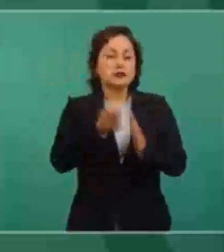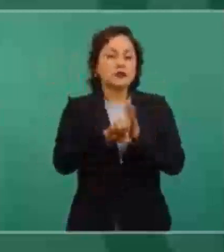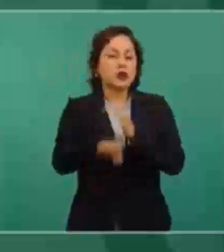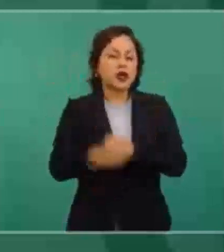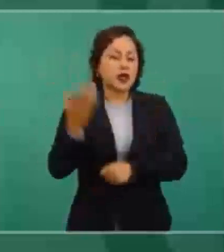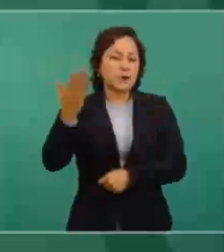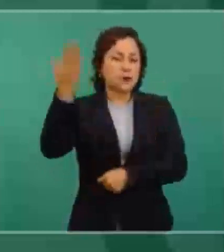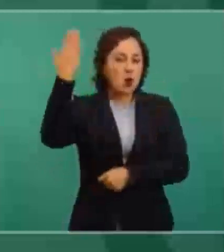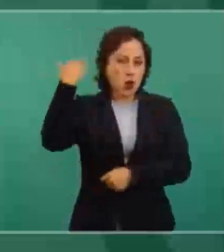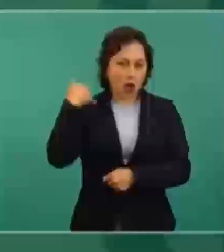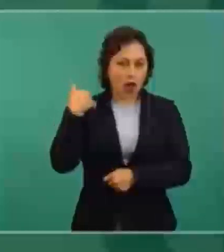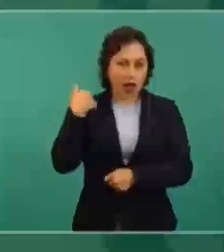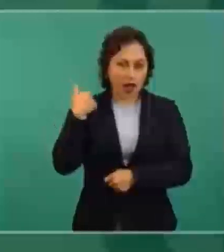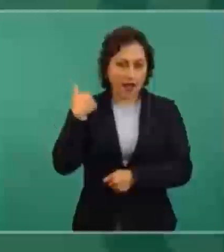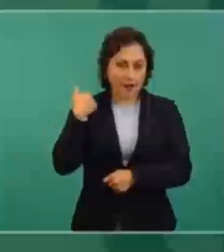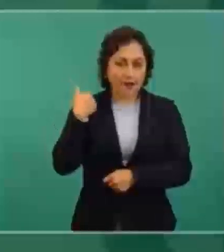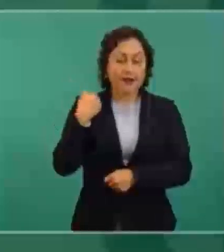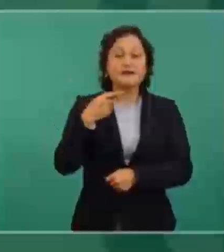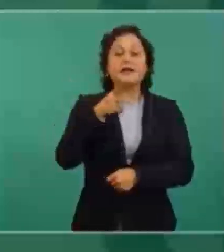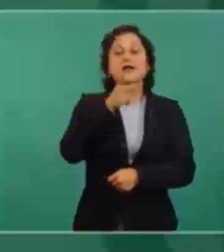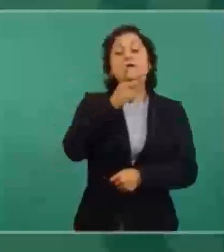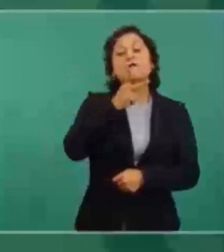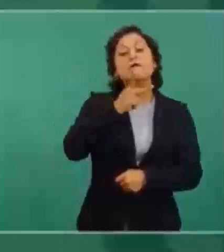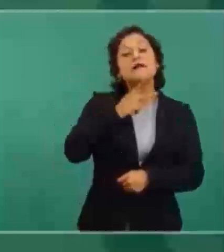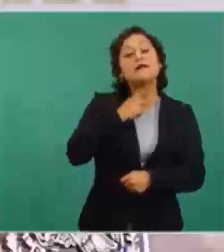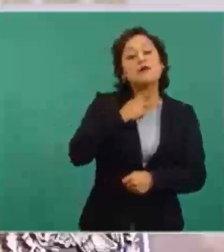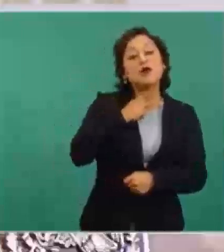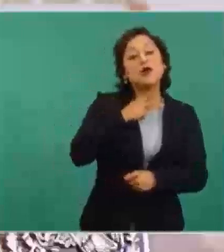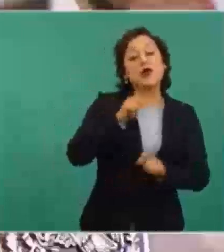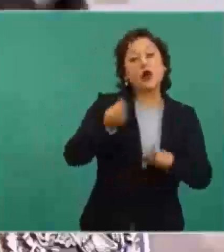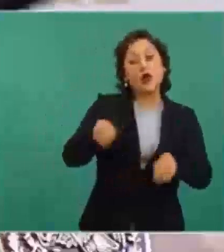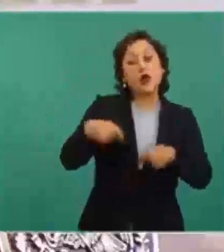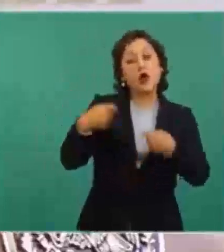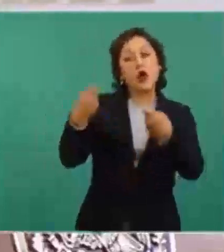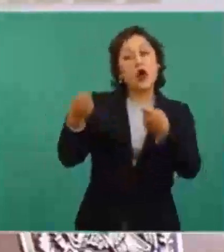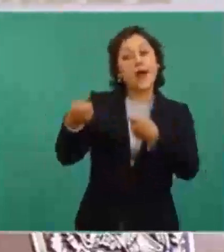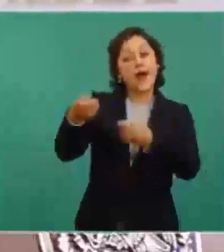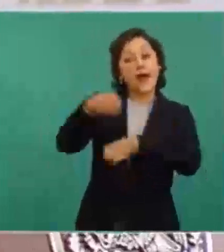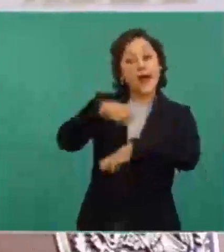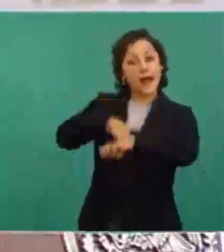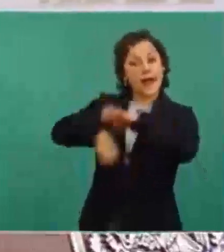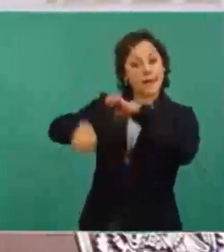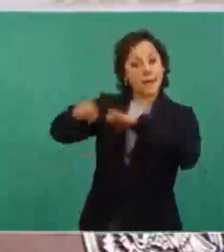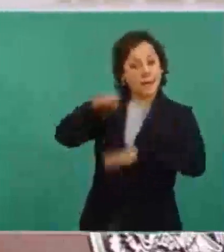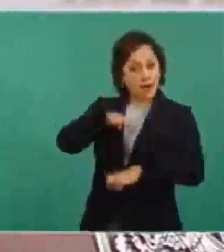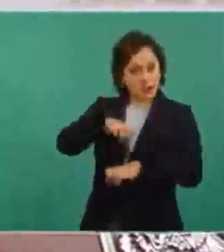explotación del petróleo, si se entregaban bloques,